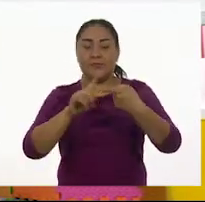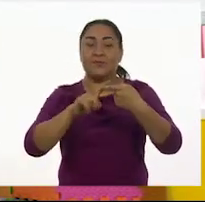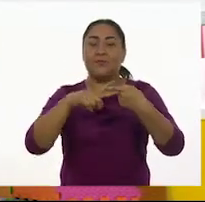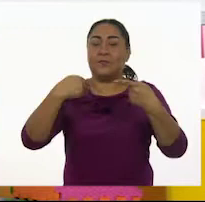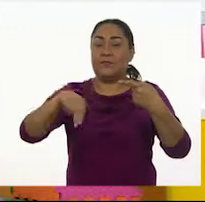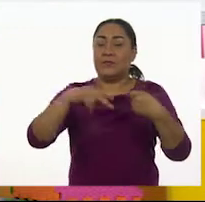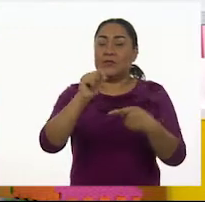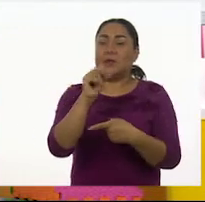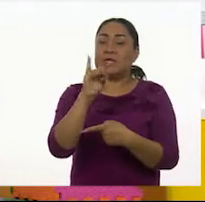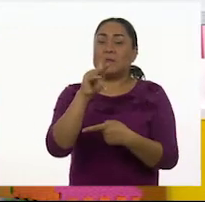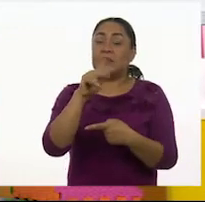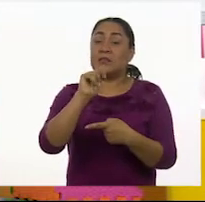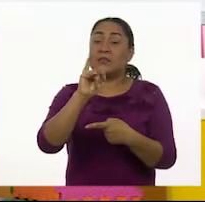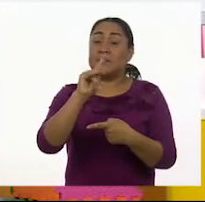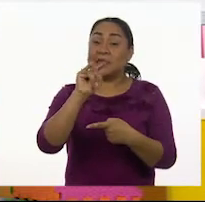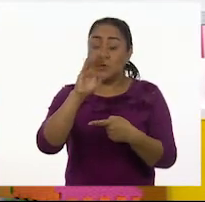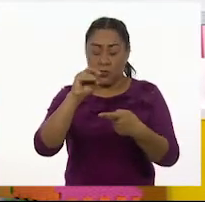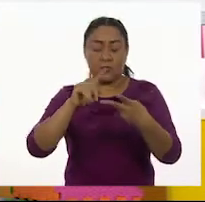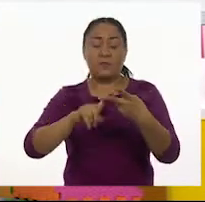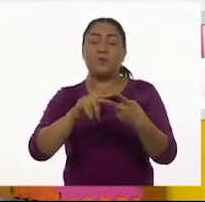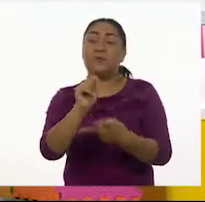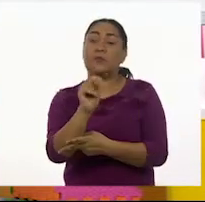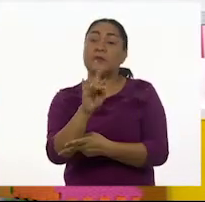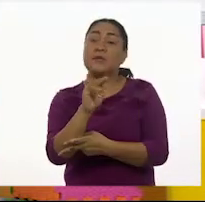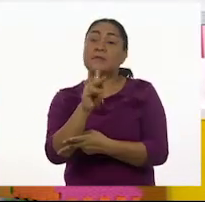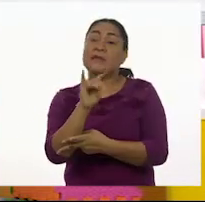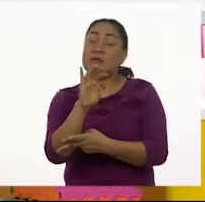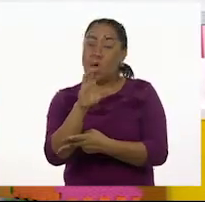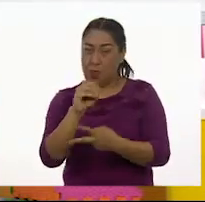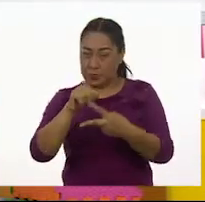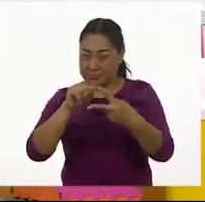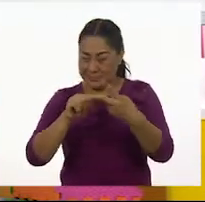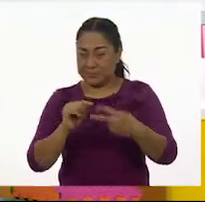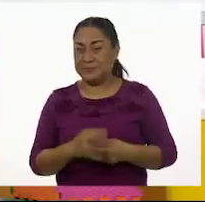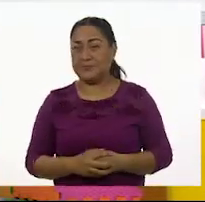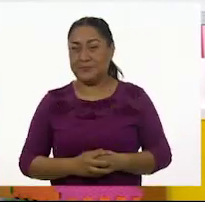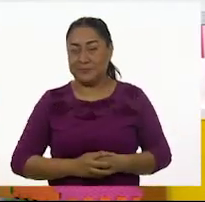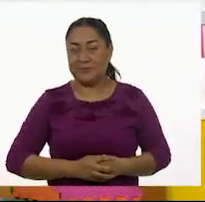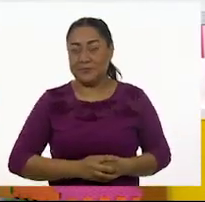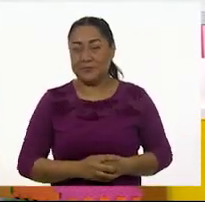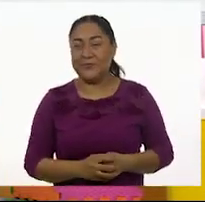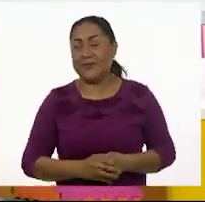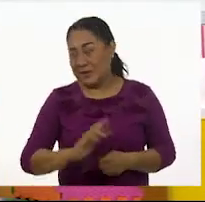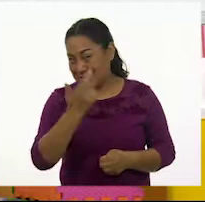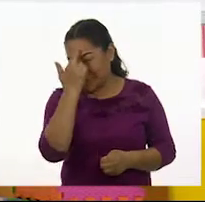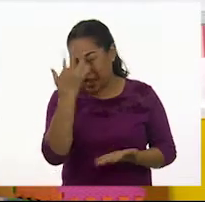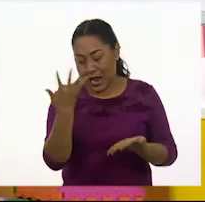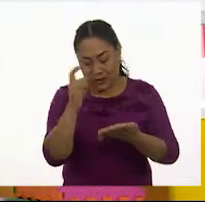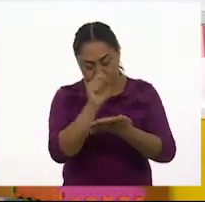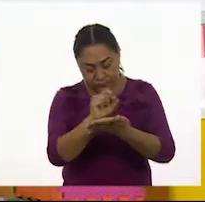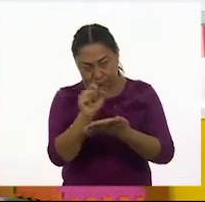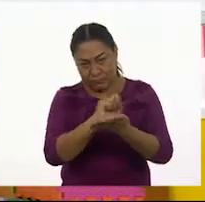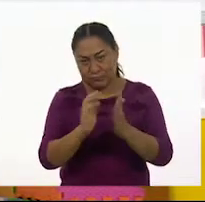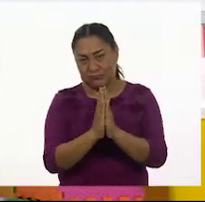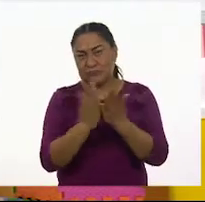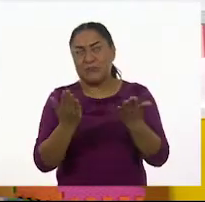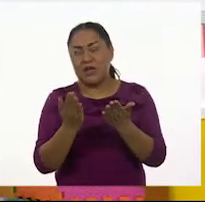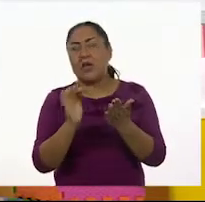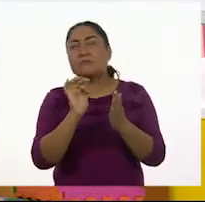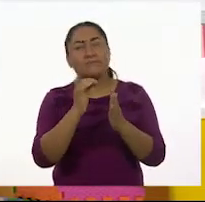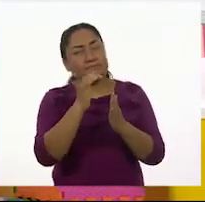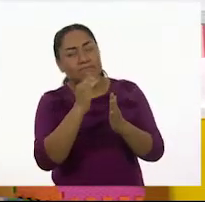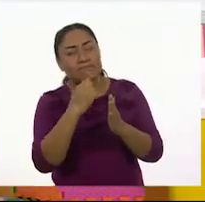díptico y el de tres, tríptico. Pero para hacer ese folleto escogimos el tema de